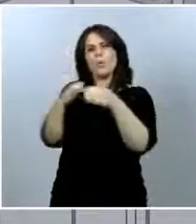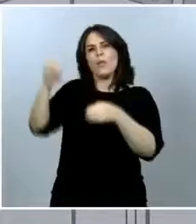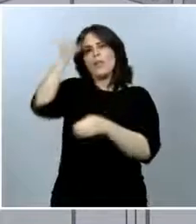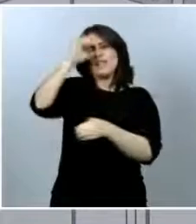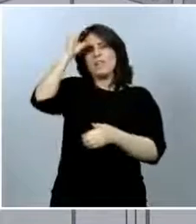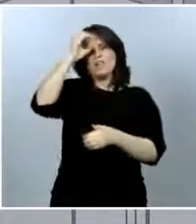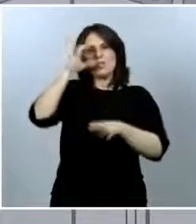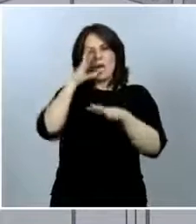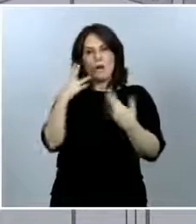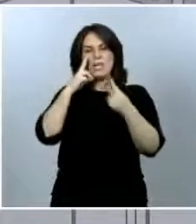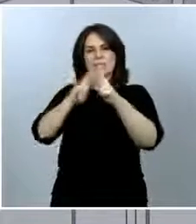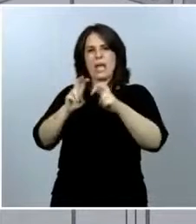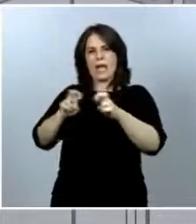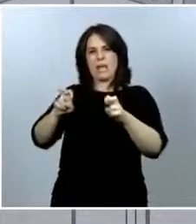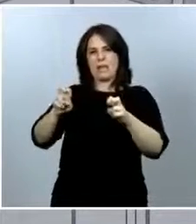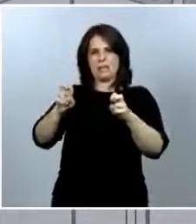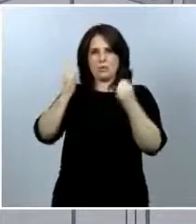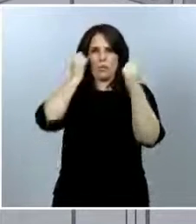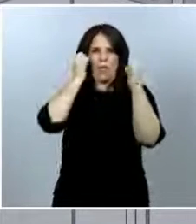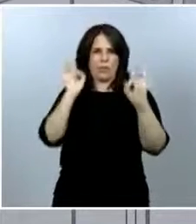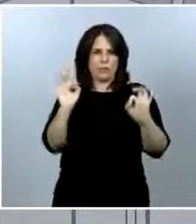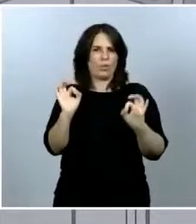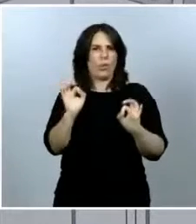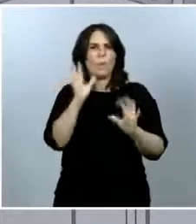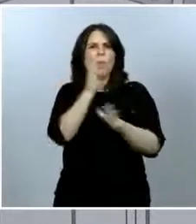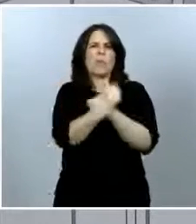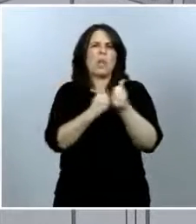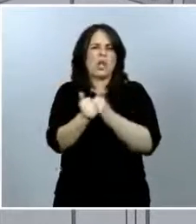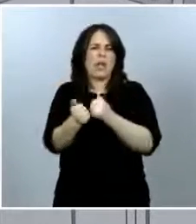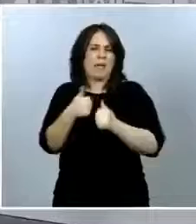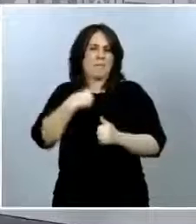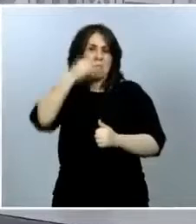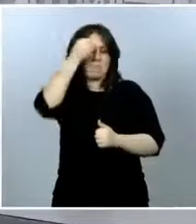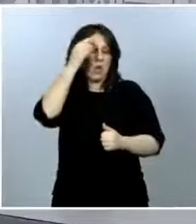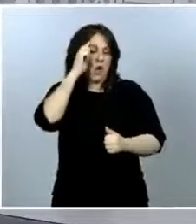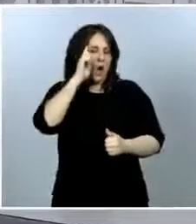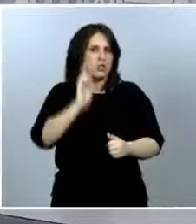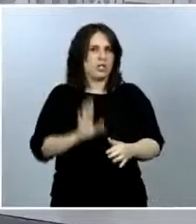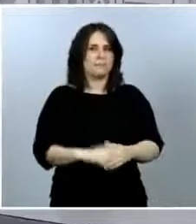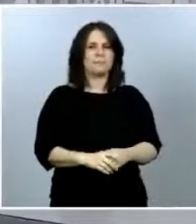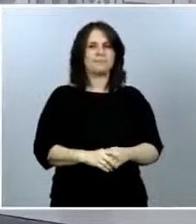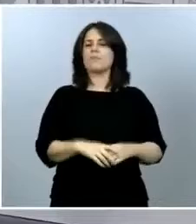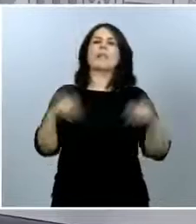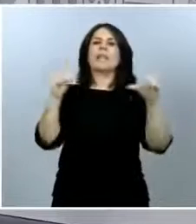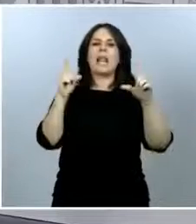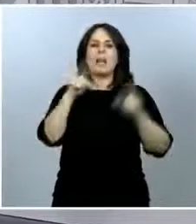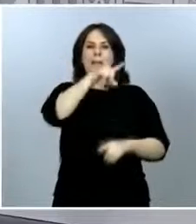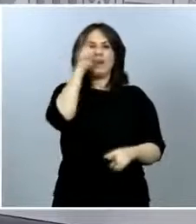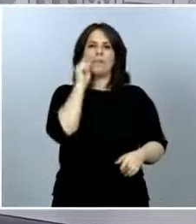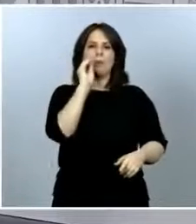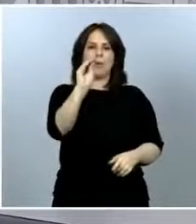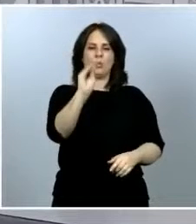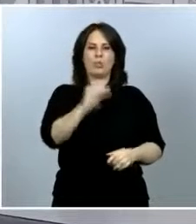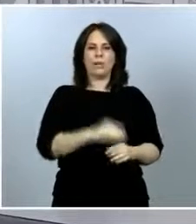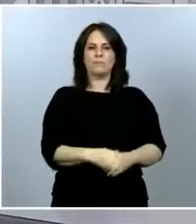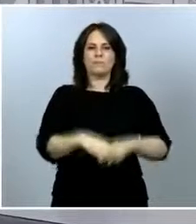no sé yo si sería una prioridad de investigación. Telemadrid le pregunta por el estudio de seoprovalencia que se está haciendo en